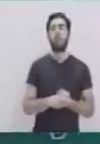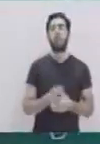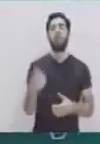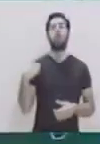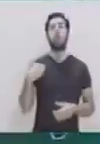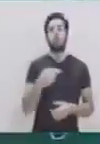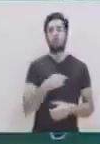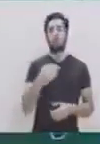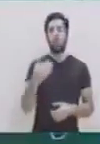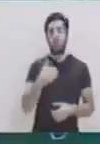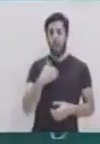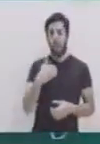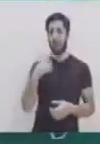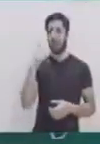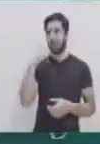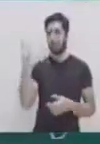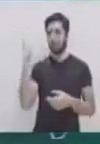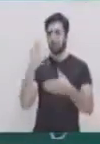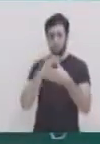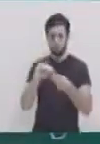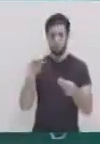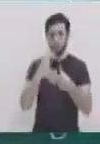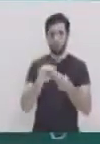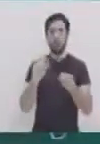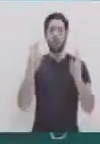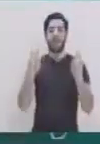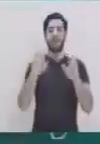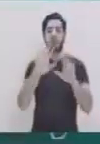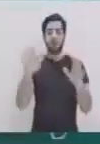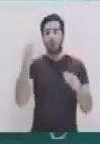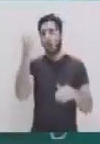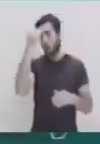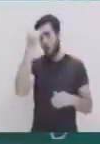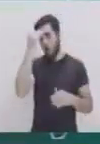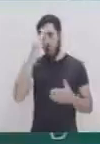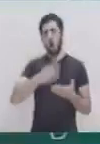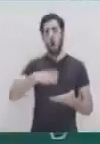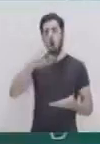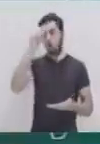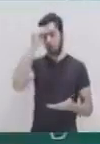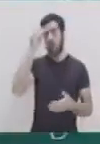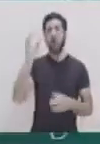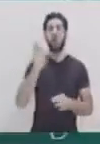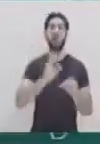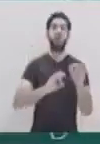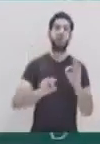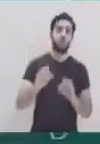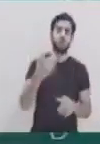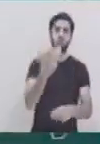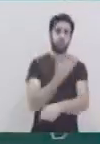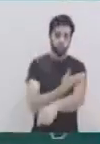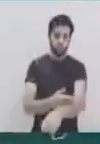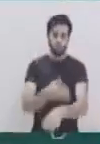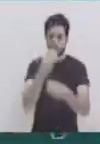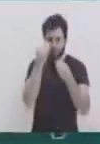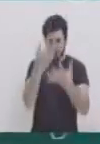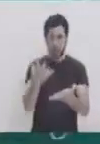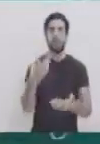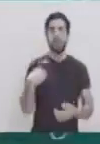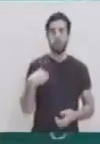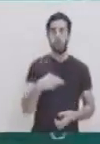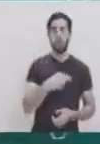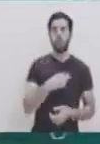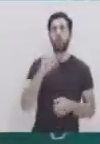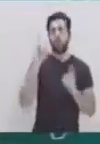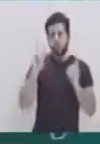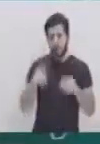de narrativa transmedia solamente de conocimiento o realmente como de un hobby como tal, entonces nosotros